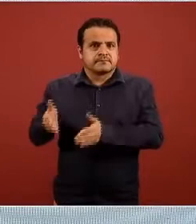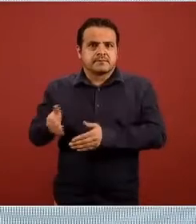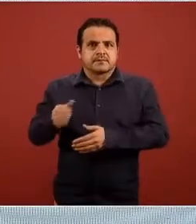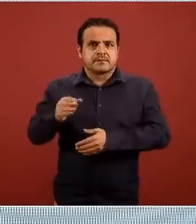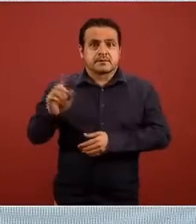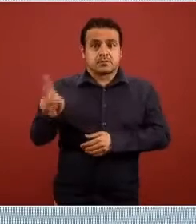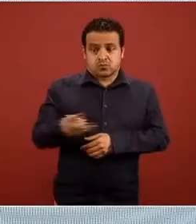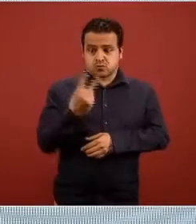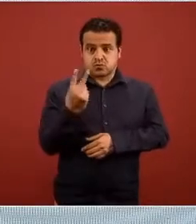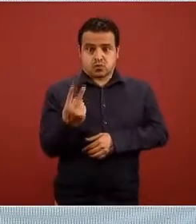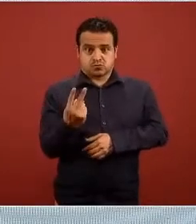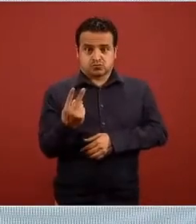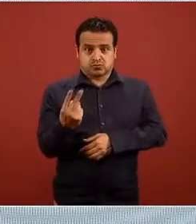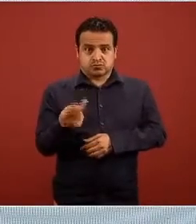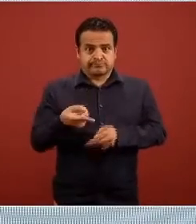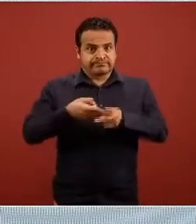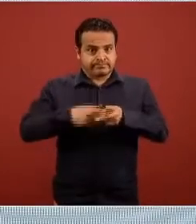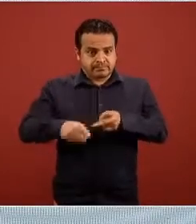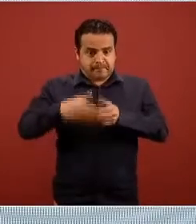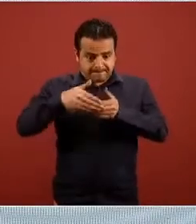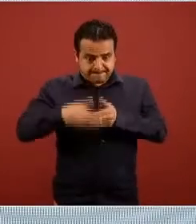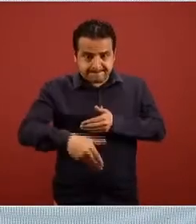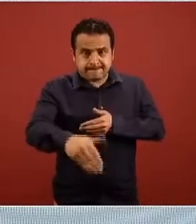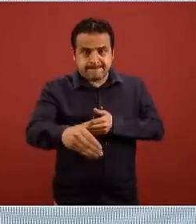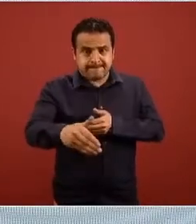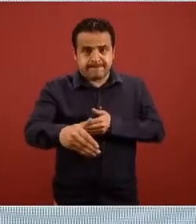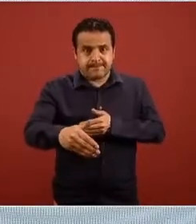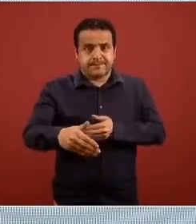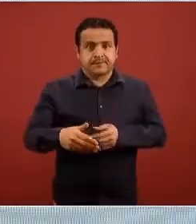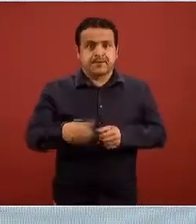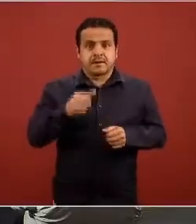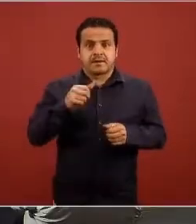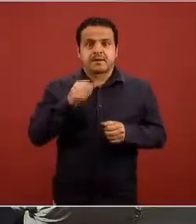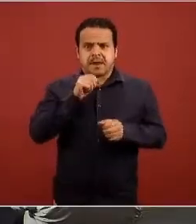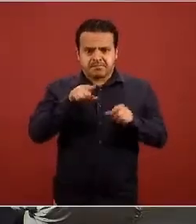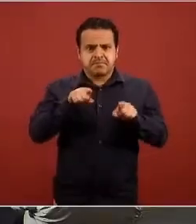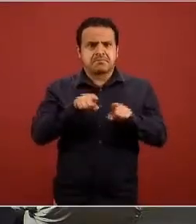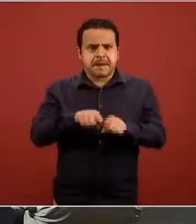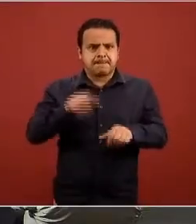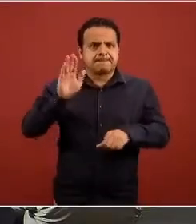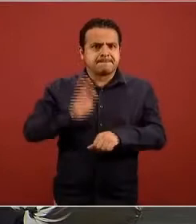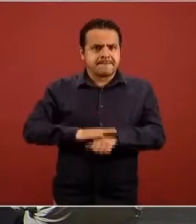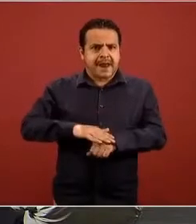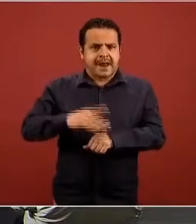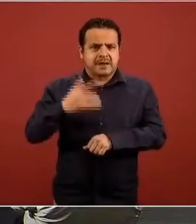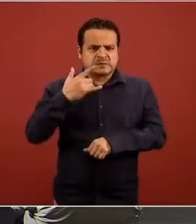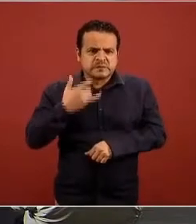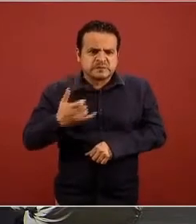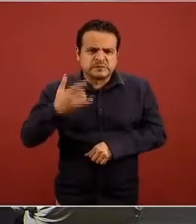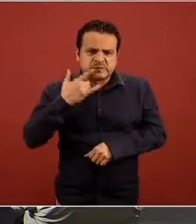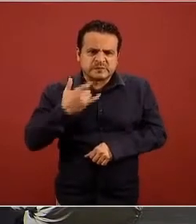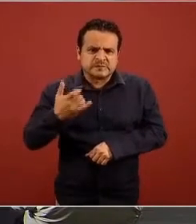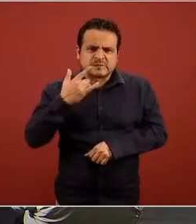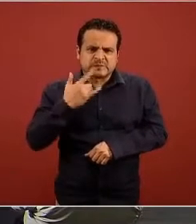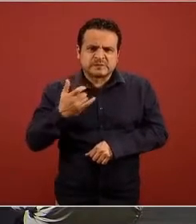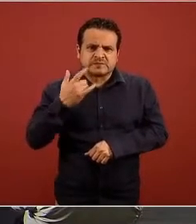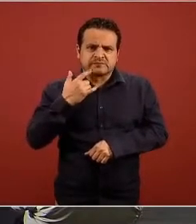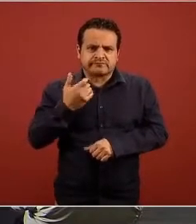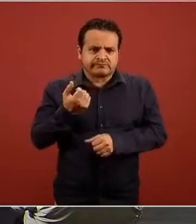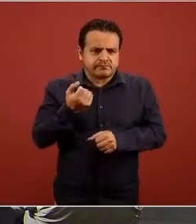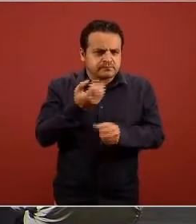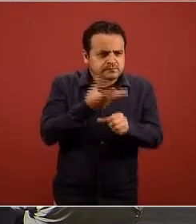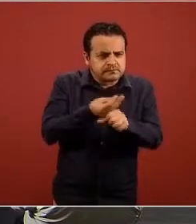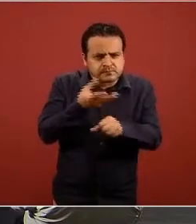entrada en vigor y además se reforzaron estas medidas haciéndolas formales en términos de un acuerdo